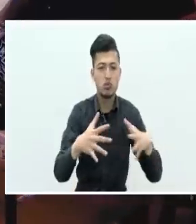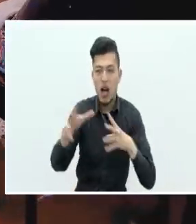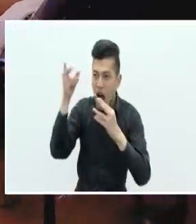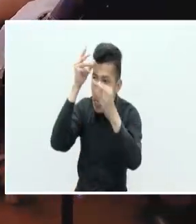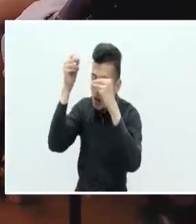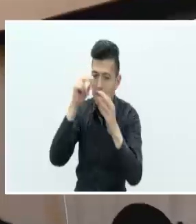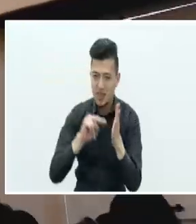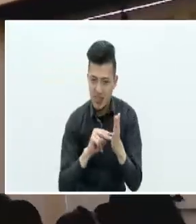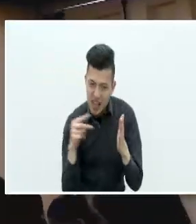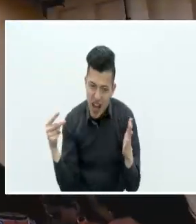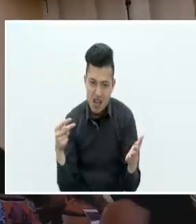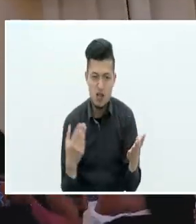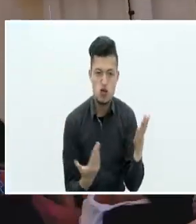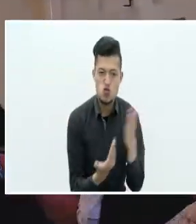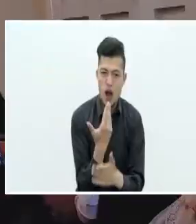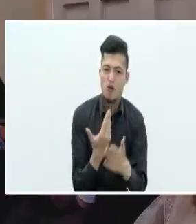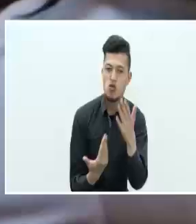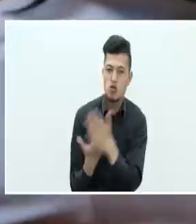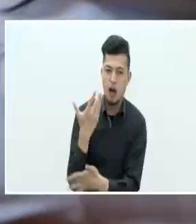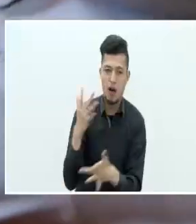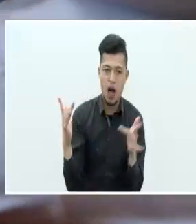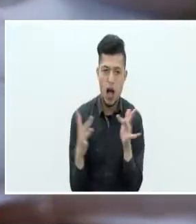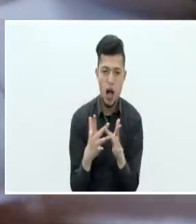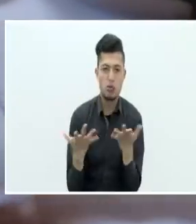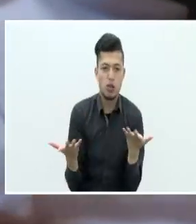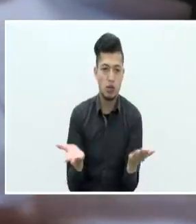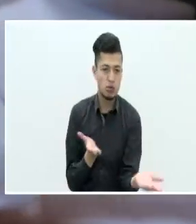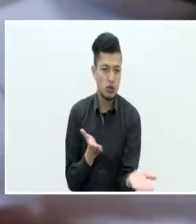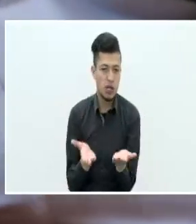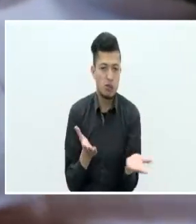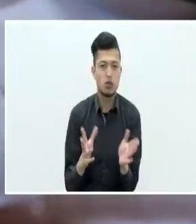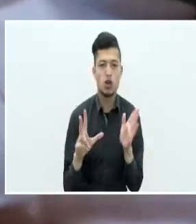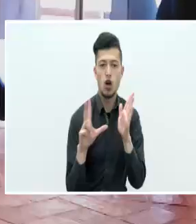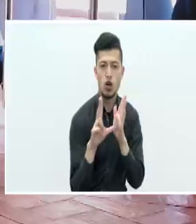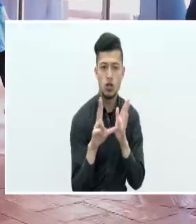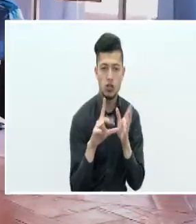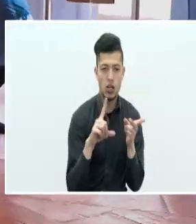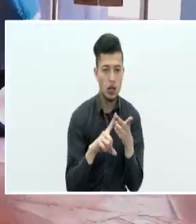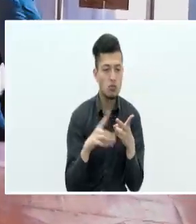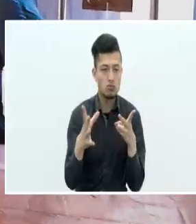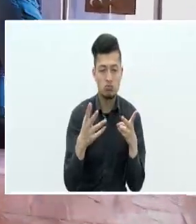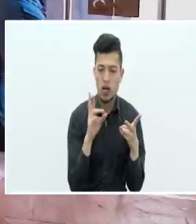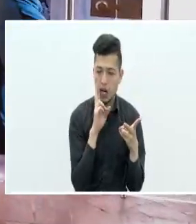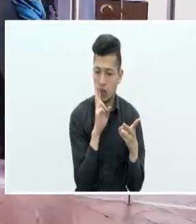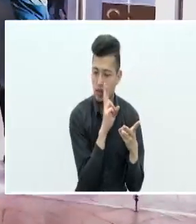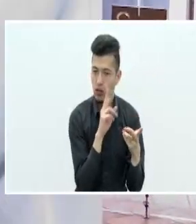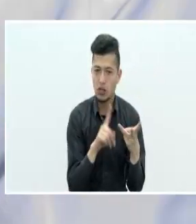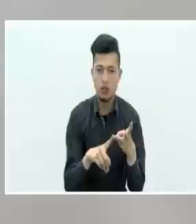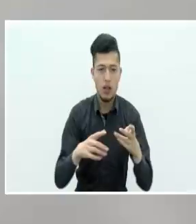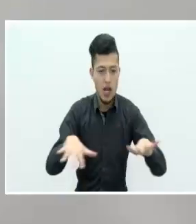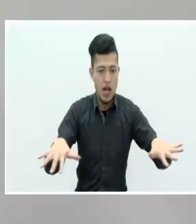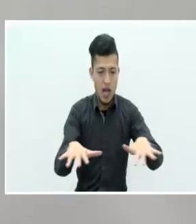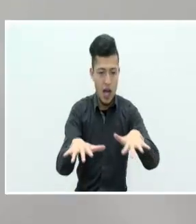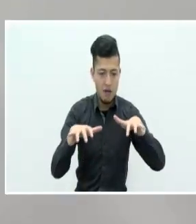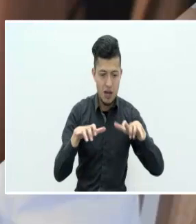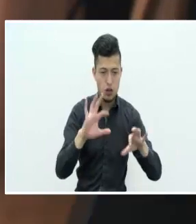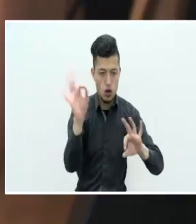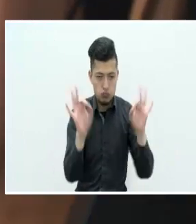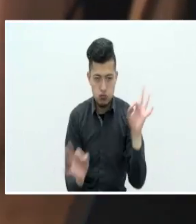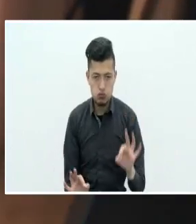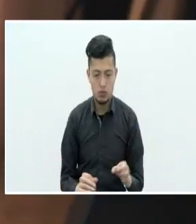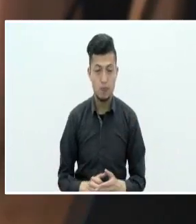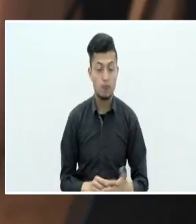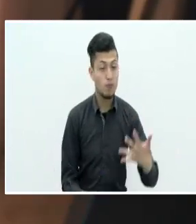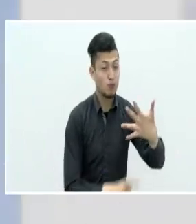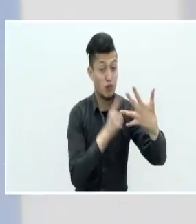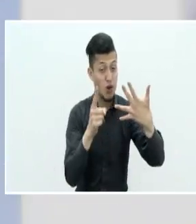técnicas y nuevas tendencias para la operación de servicios en hoteles, restaurantes y logística de eventos, entre otros. Top